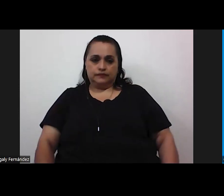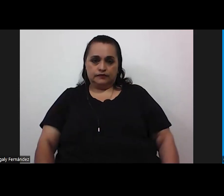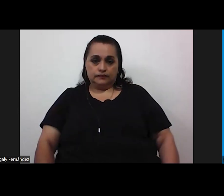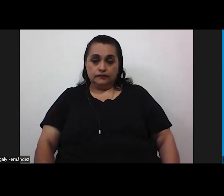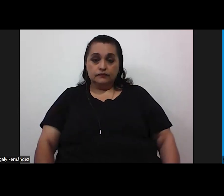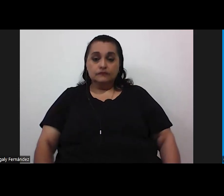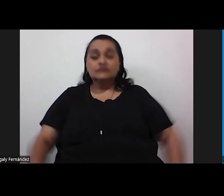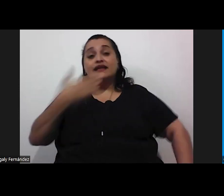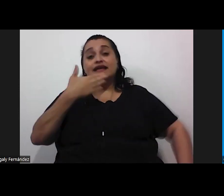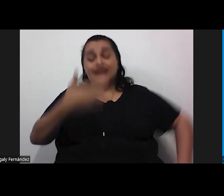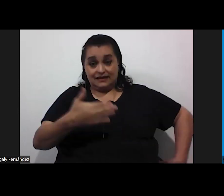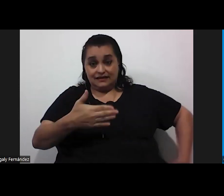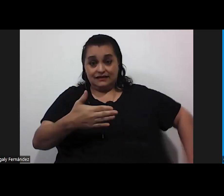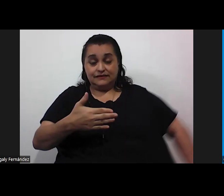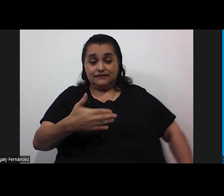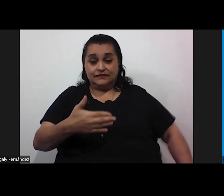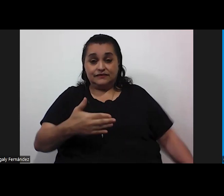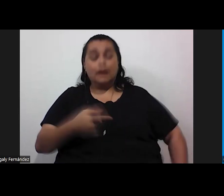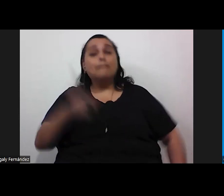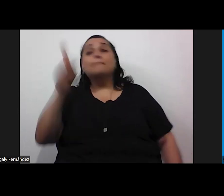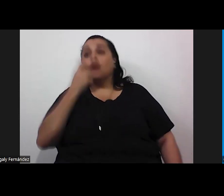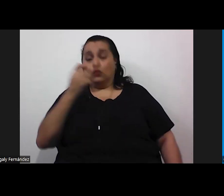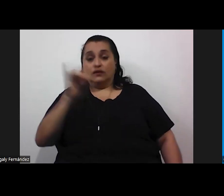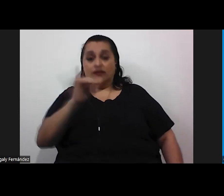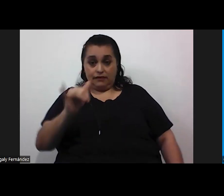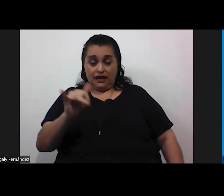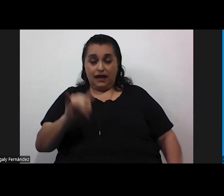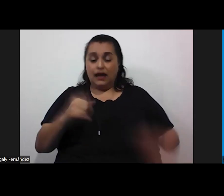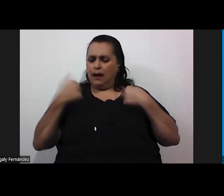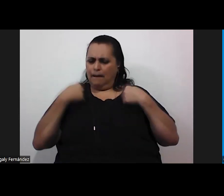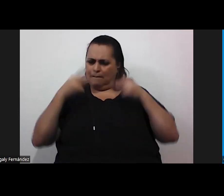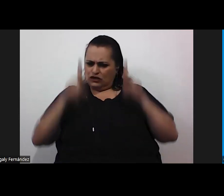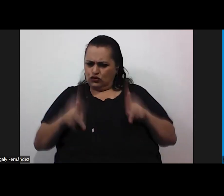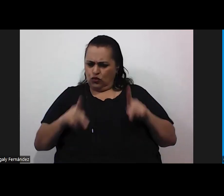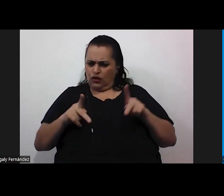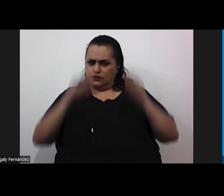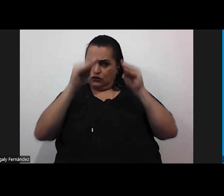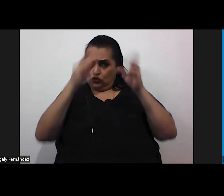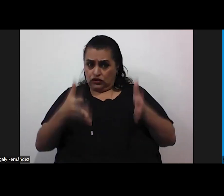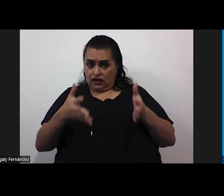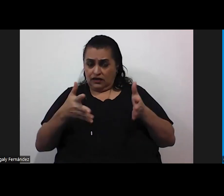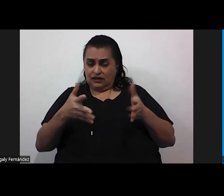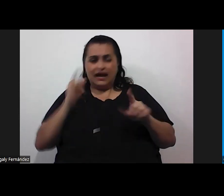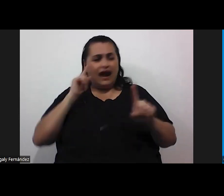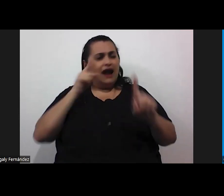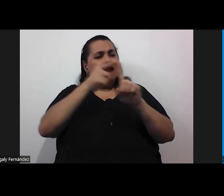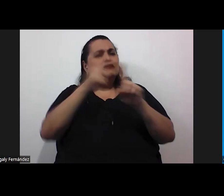gracias nos pregunta también como personas docentes hasta hasta dónde